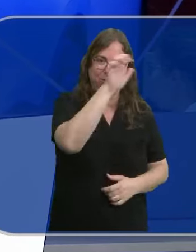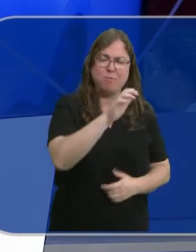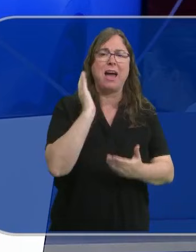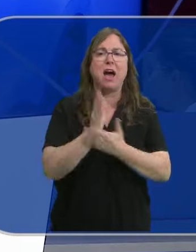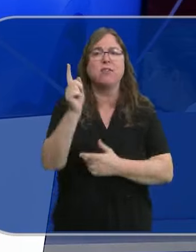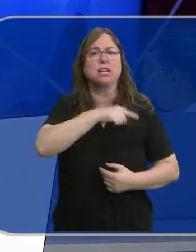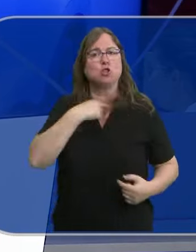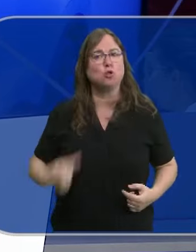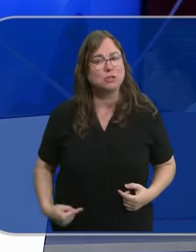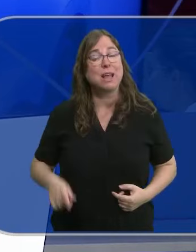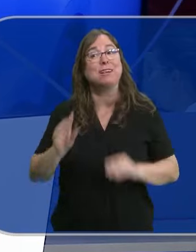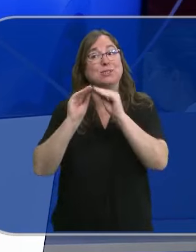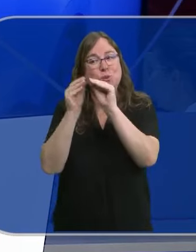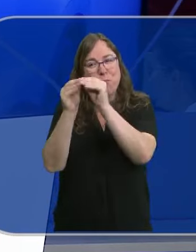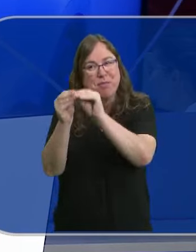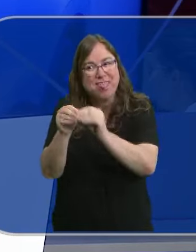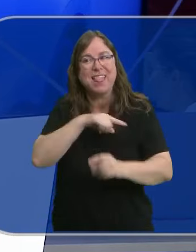chinos, también a sus componentes.